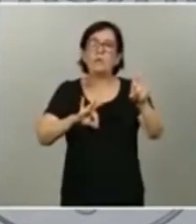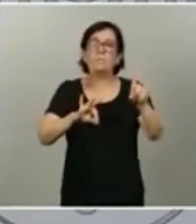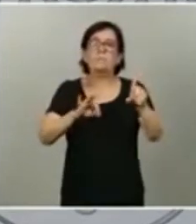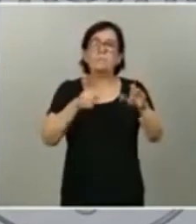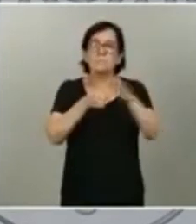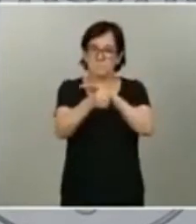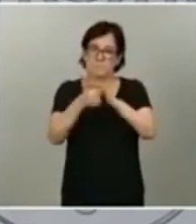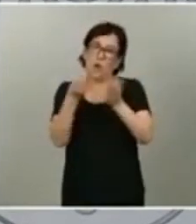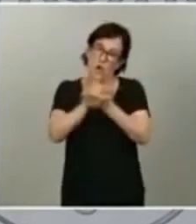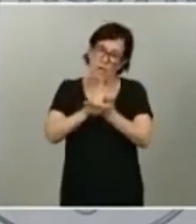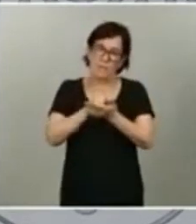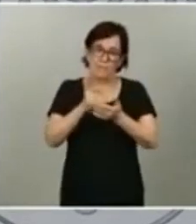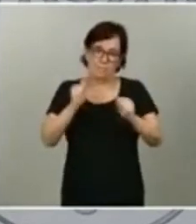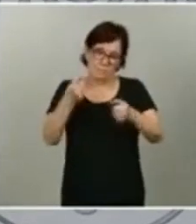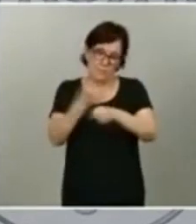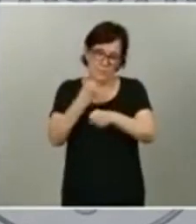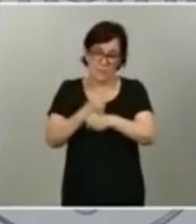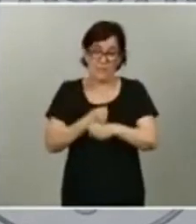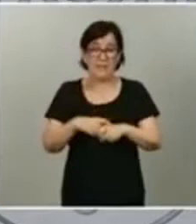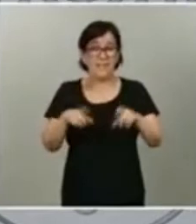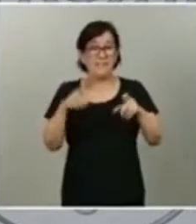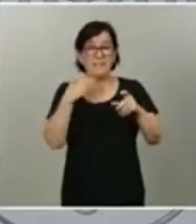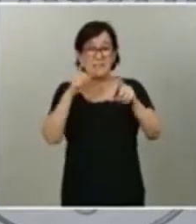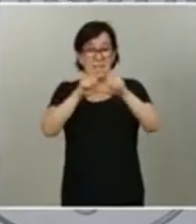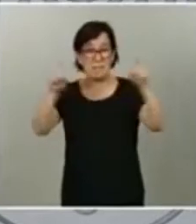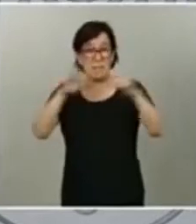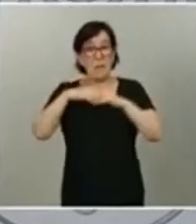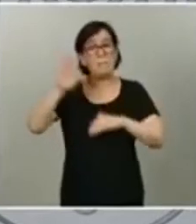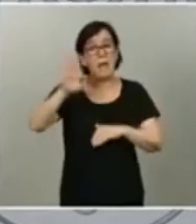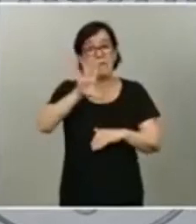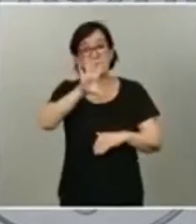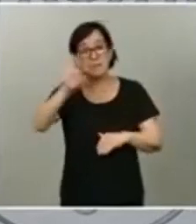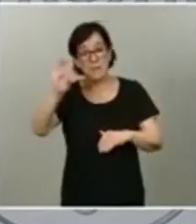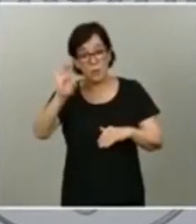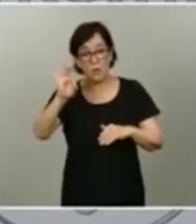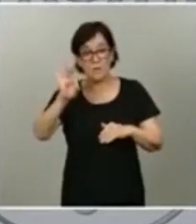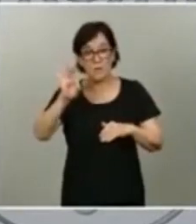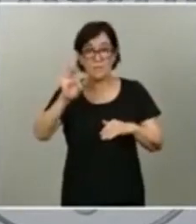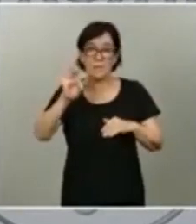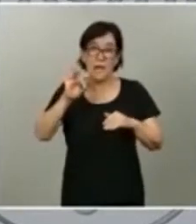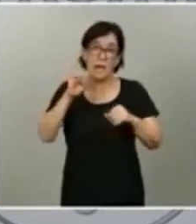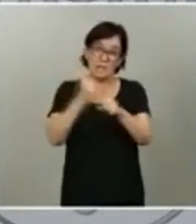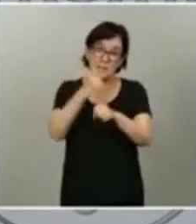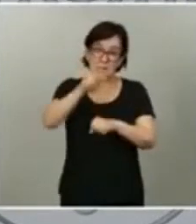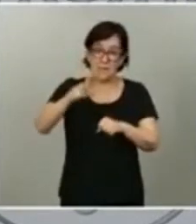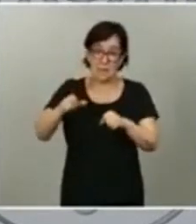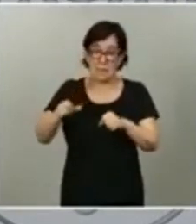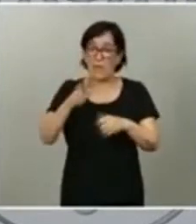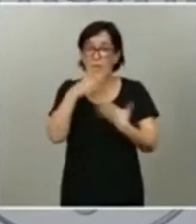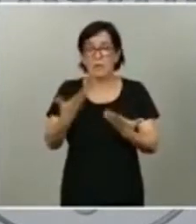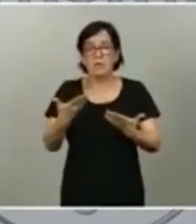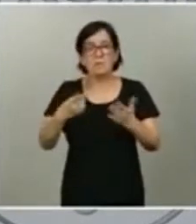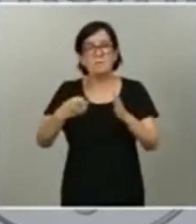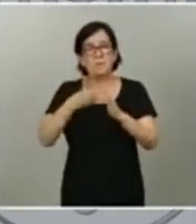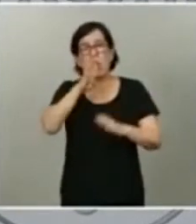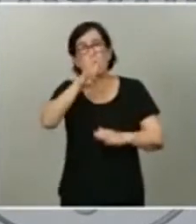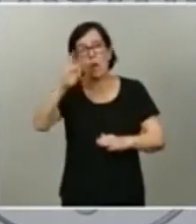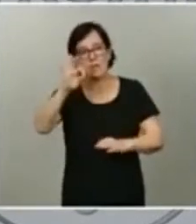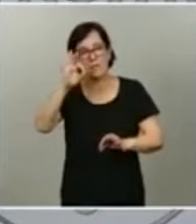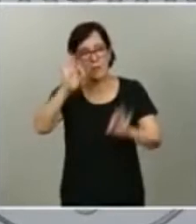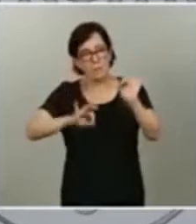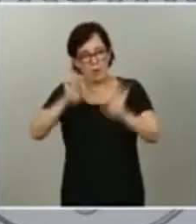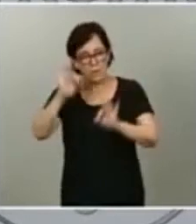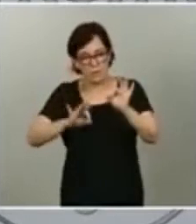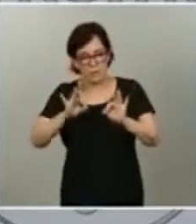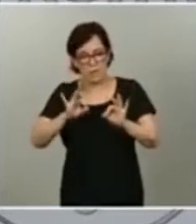En el caso de las empresas mayores de 50 o más trabajadores, estas exoneraciones serán del 40% para los que se